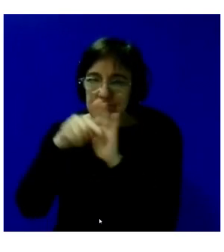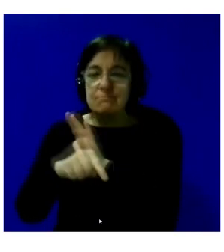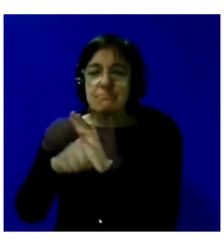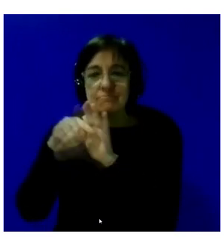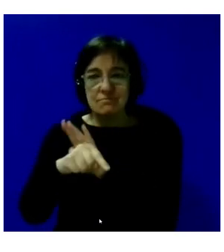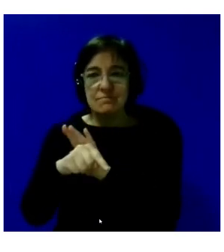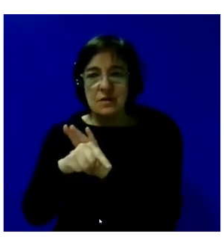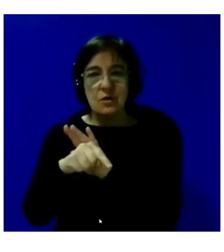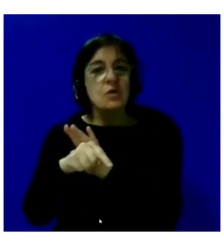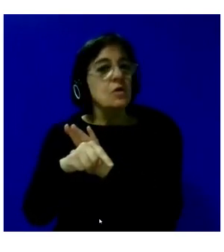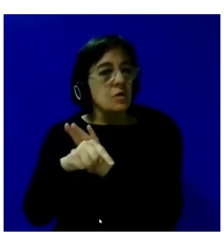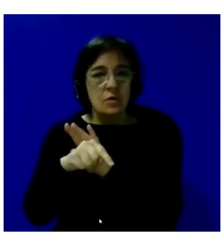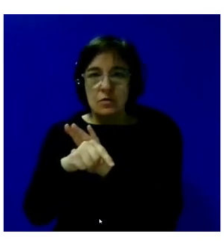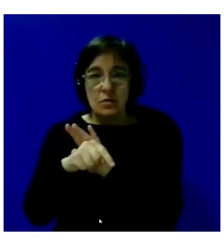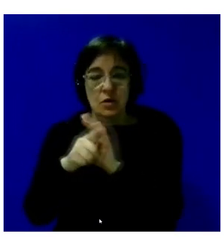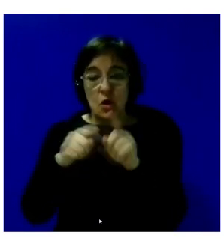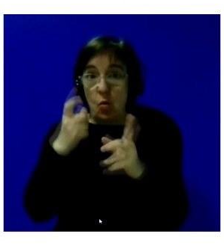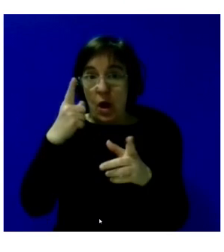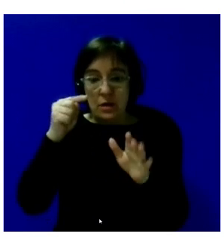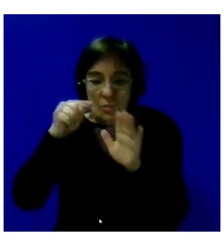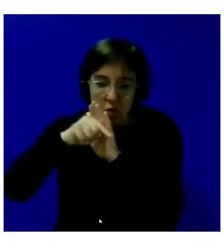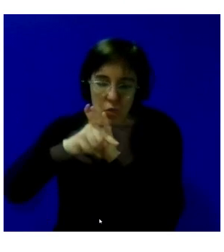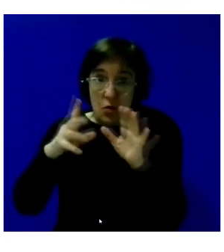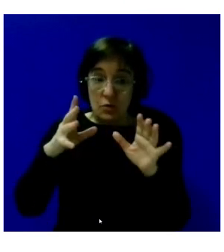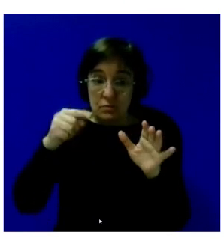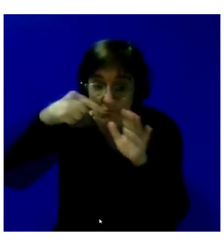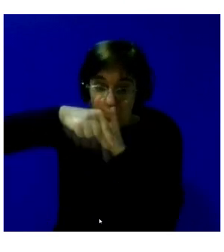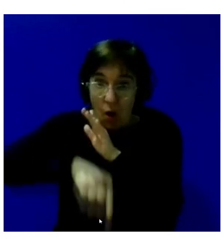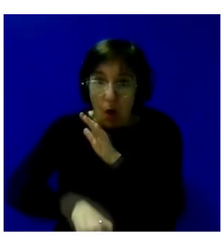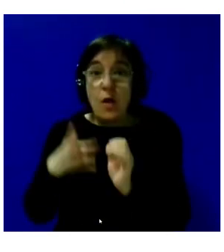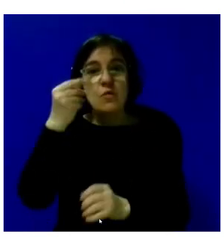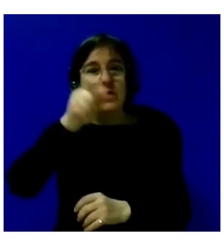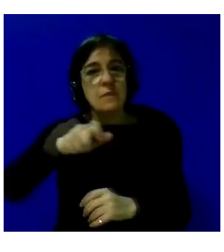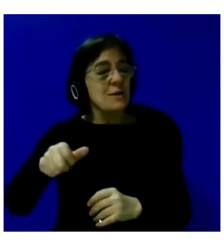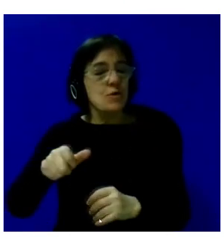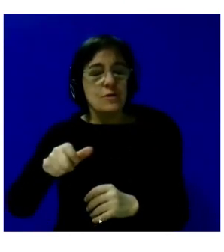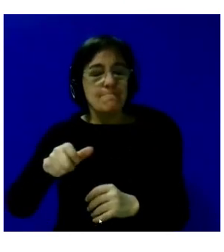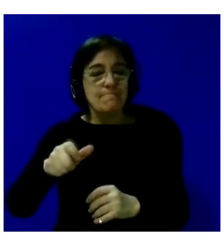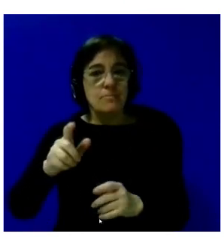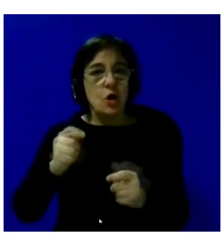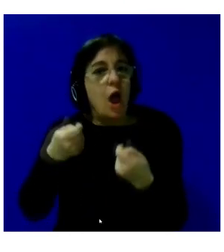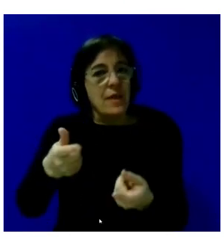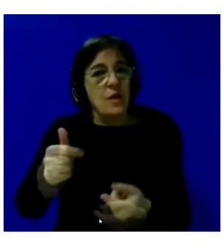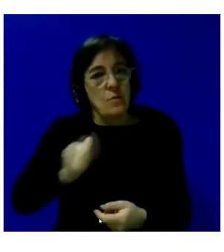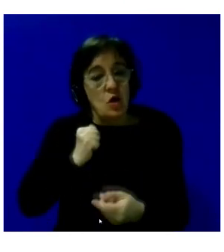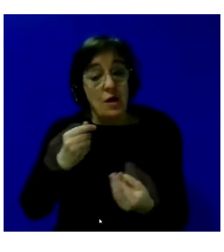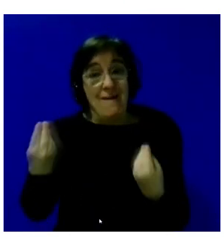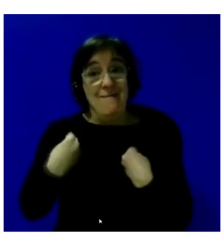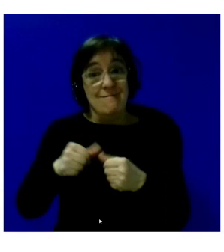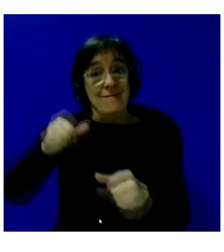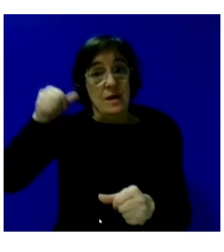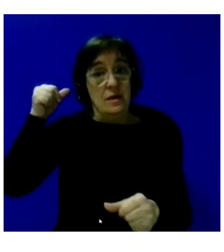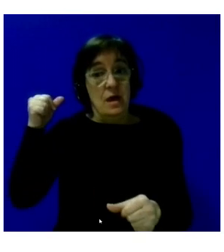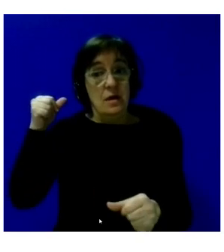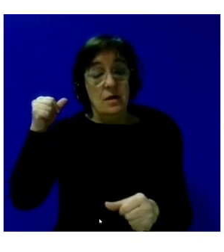tan profundas como un pozo, del cual muchas personas no han tenido oportunidad en su vida de